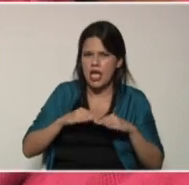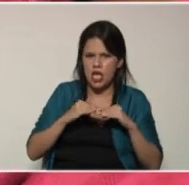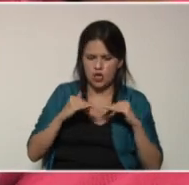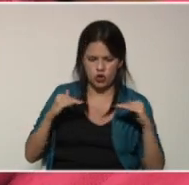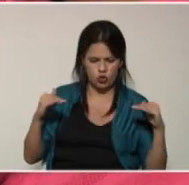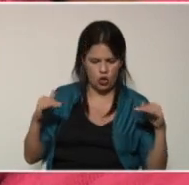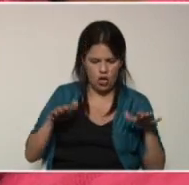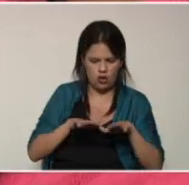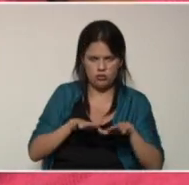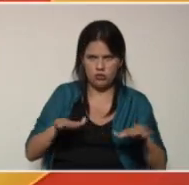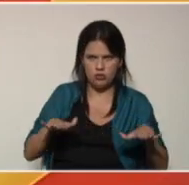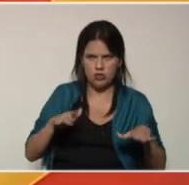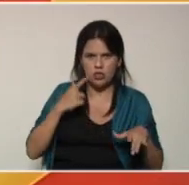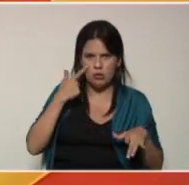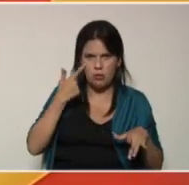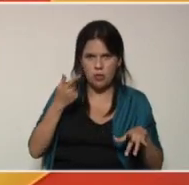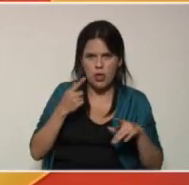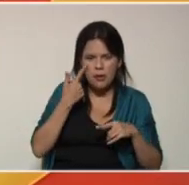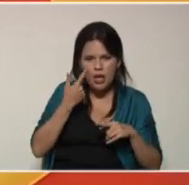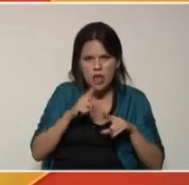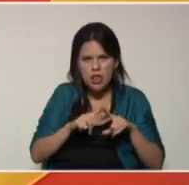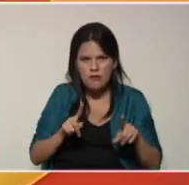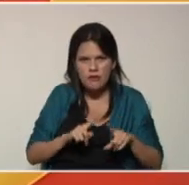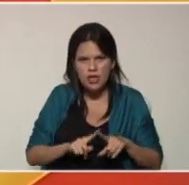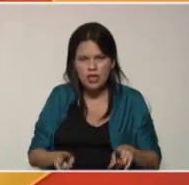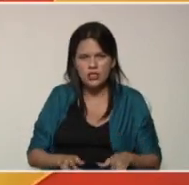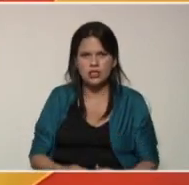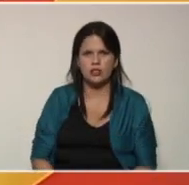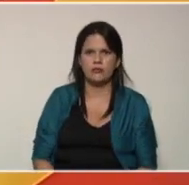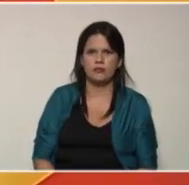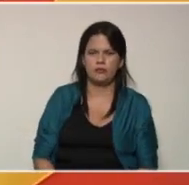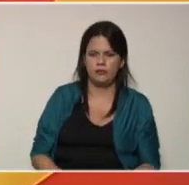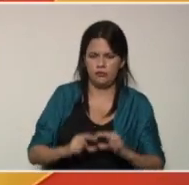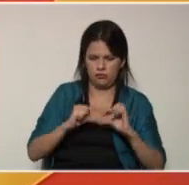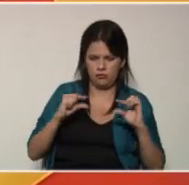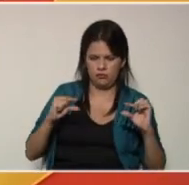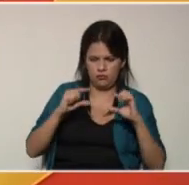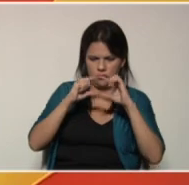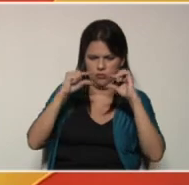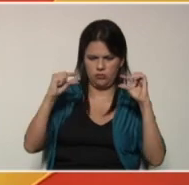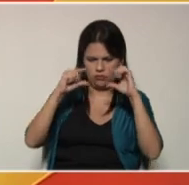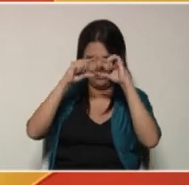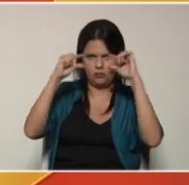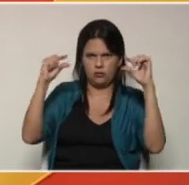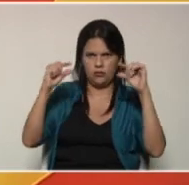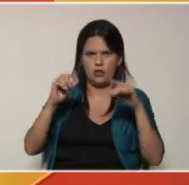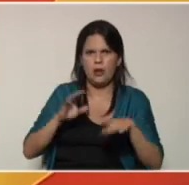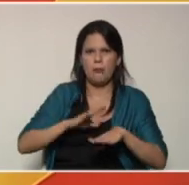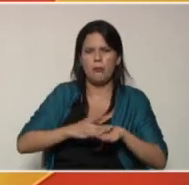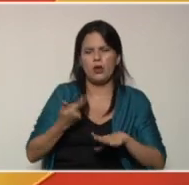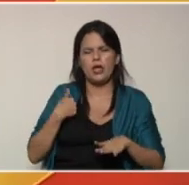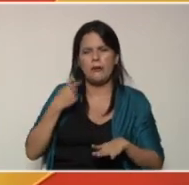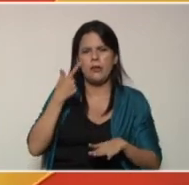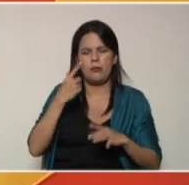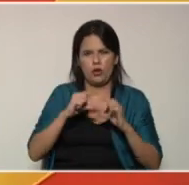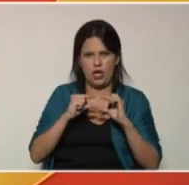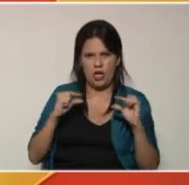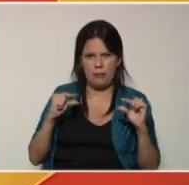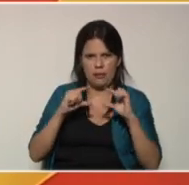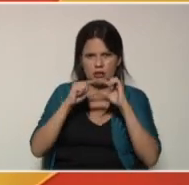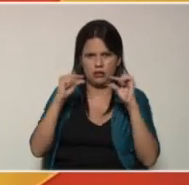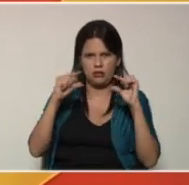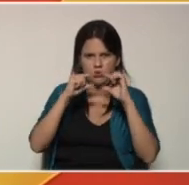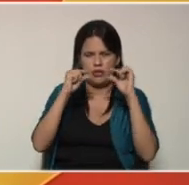si se puede diferenciar que también son diferentes tipos de textura exactamente porque viene por capas entonces